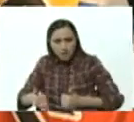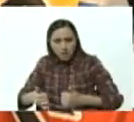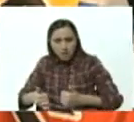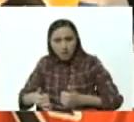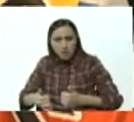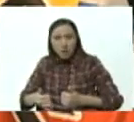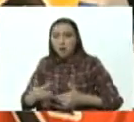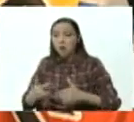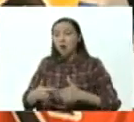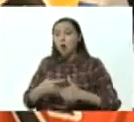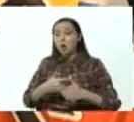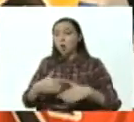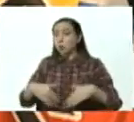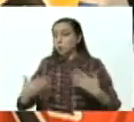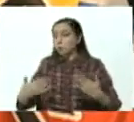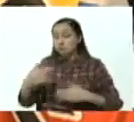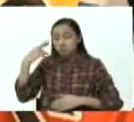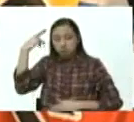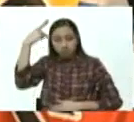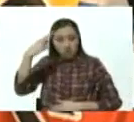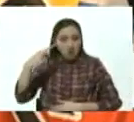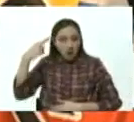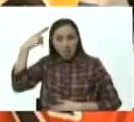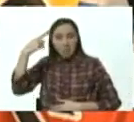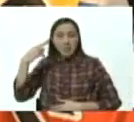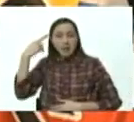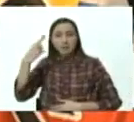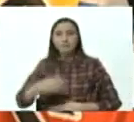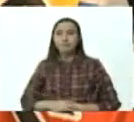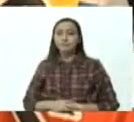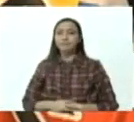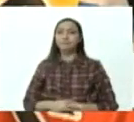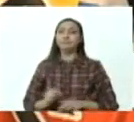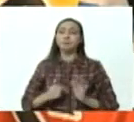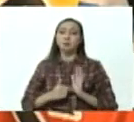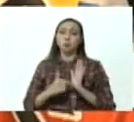Bueno son realidades que están allí